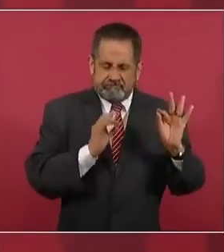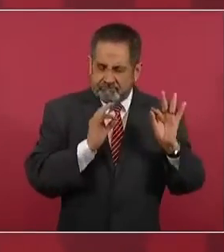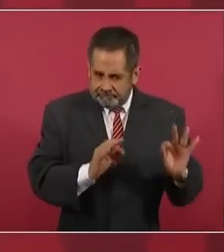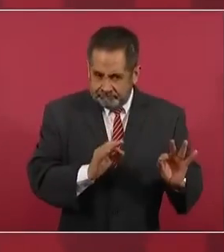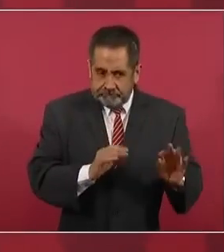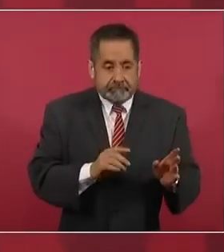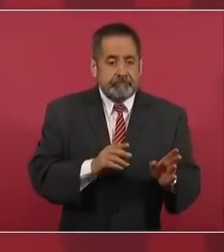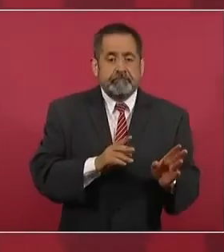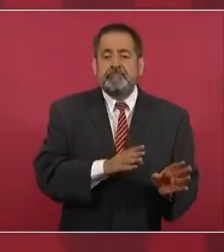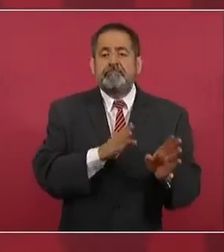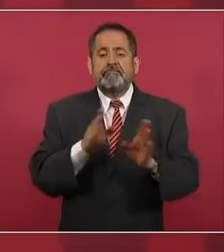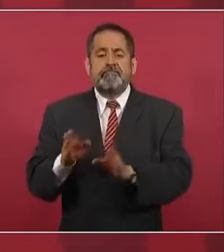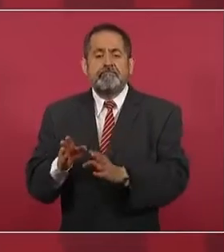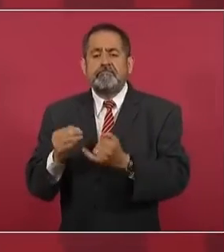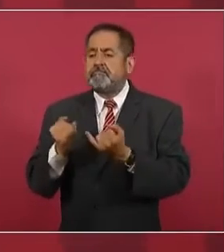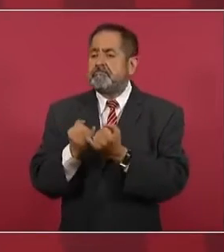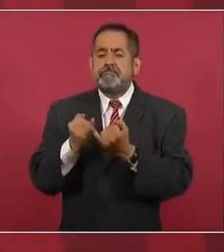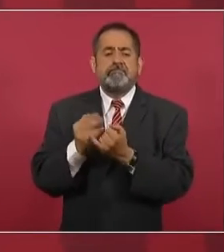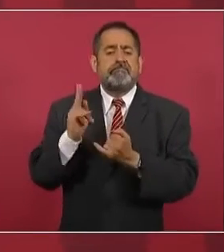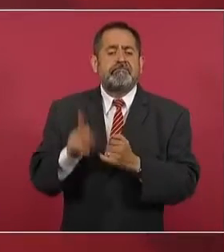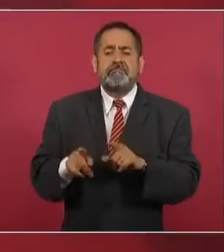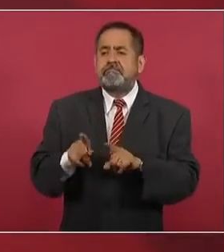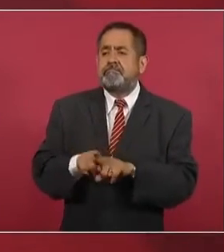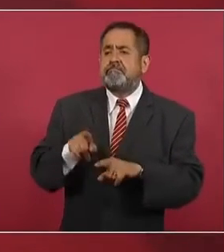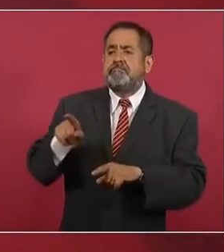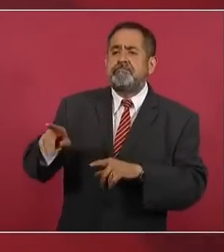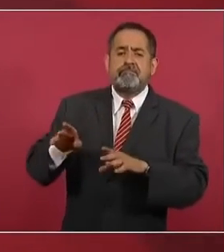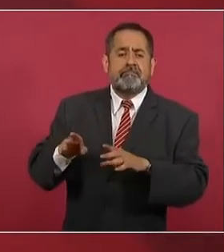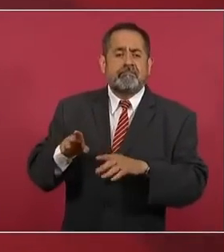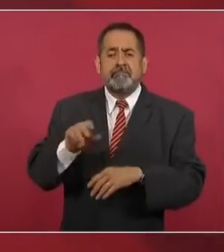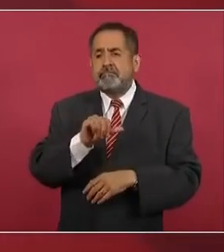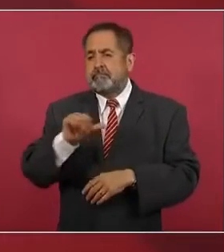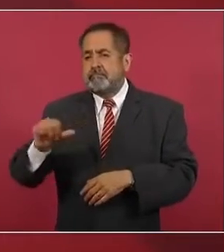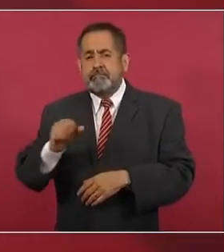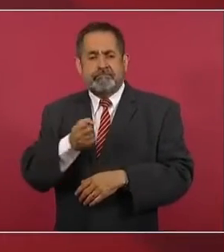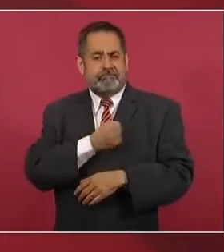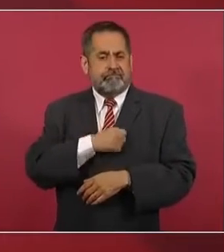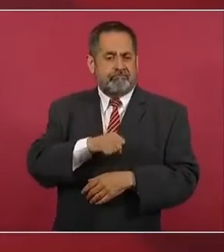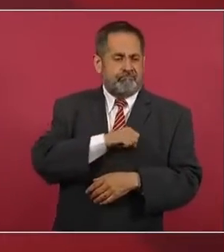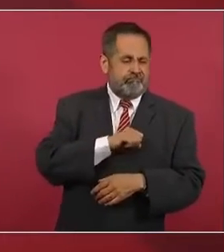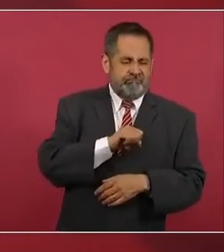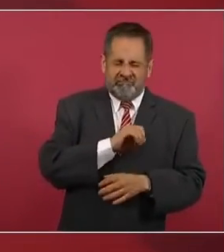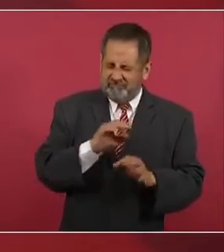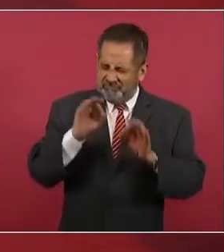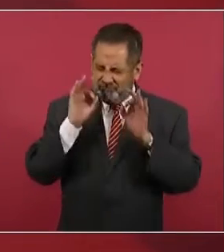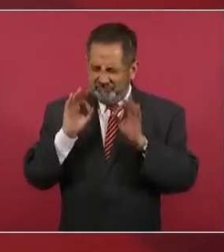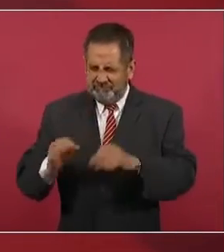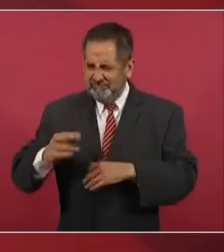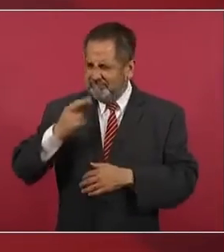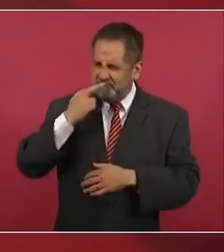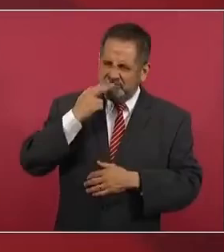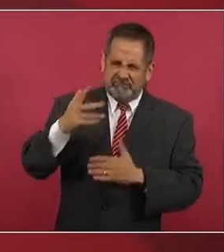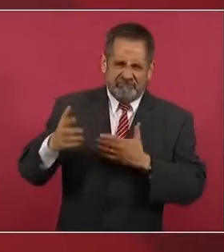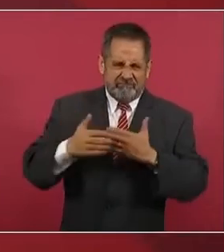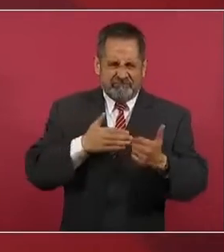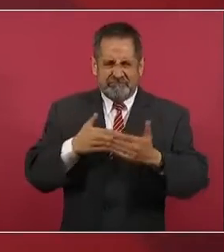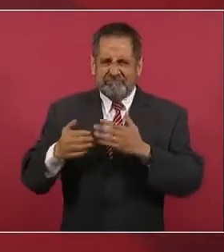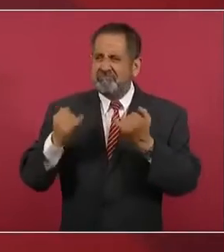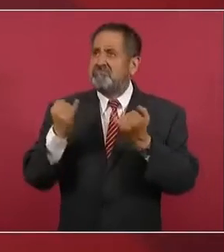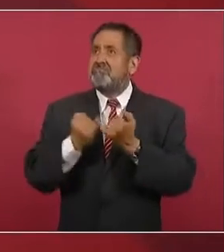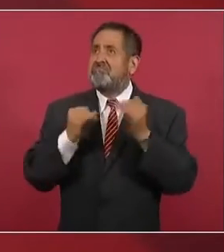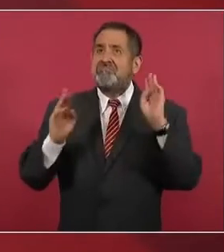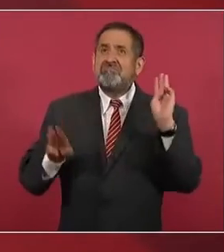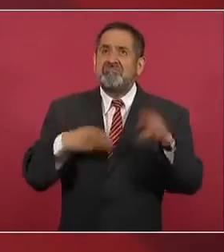sistema de salud pública de primer orden, como los mejores del